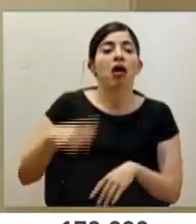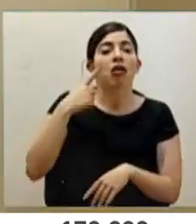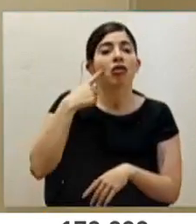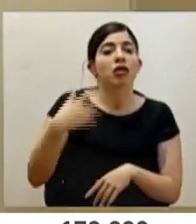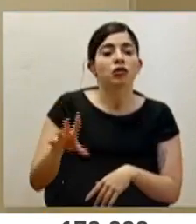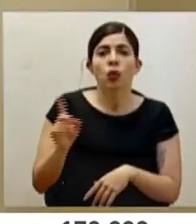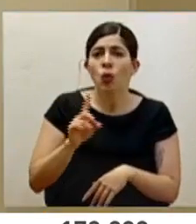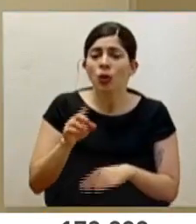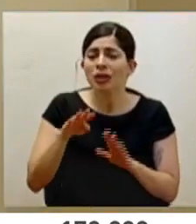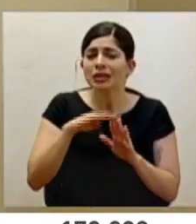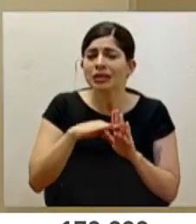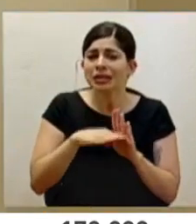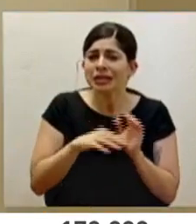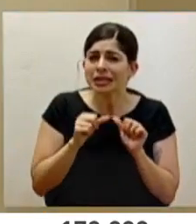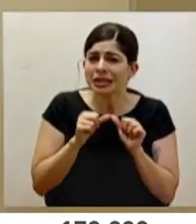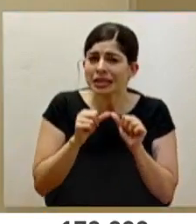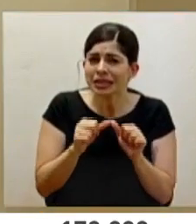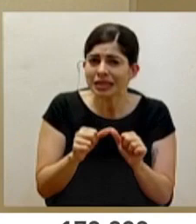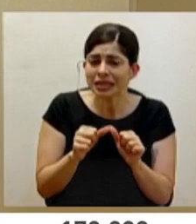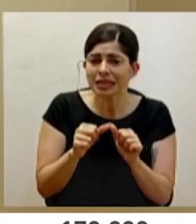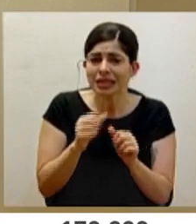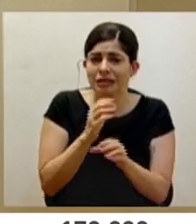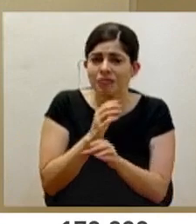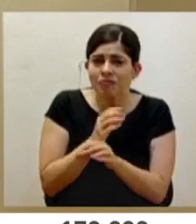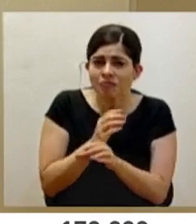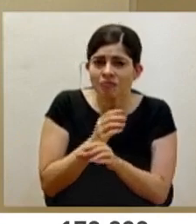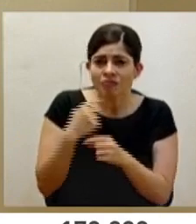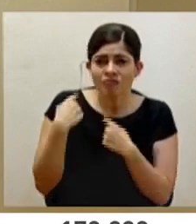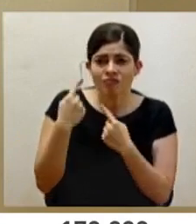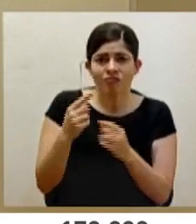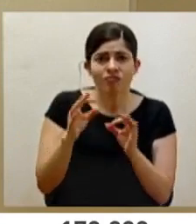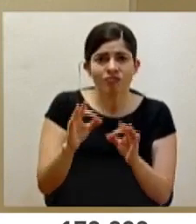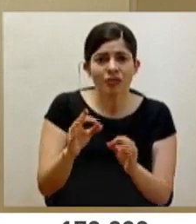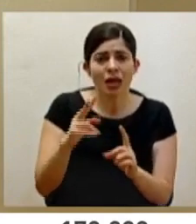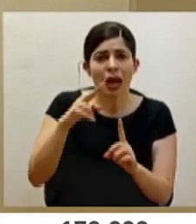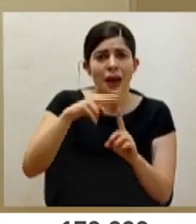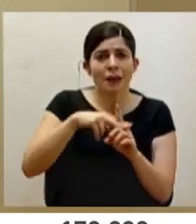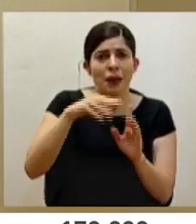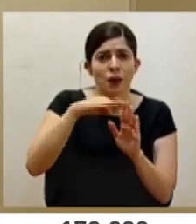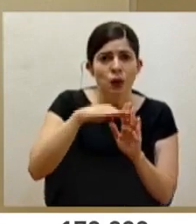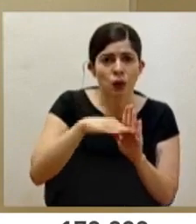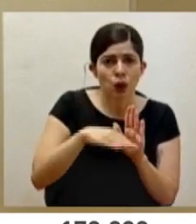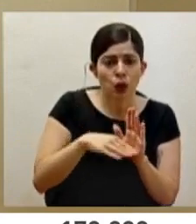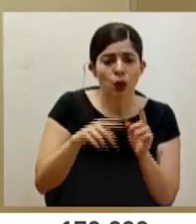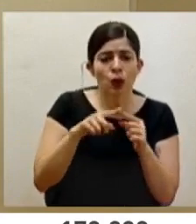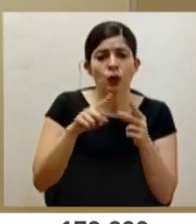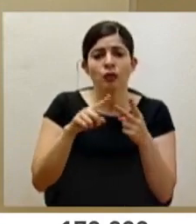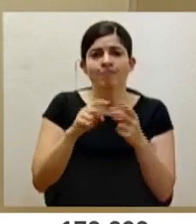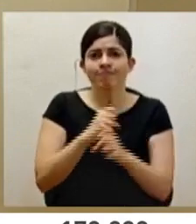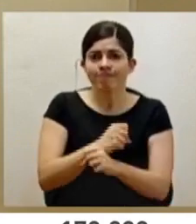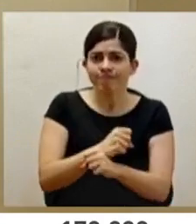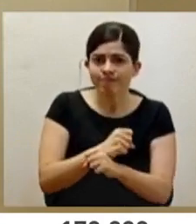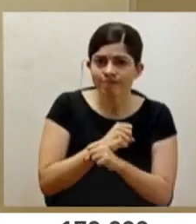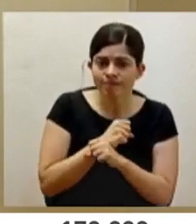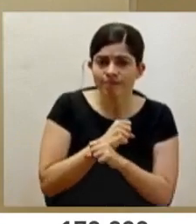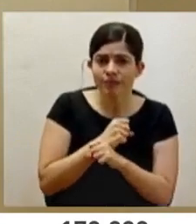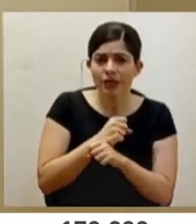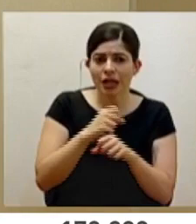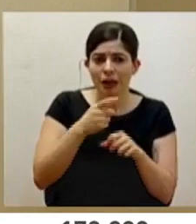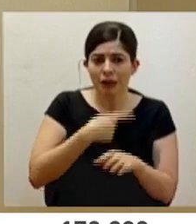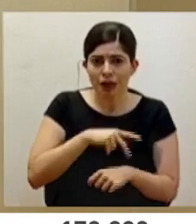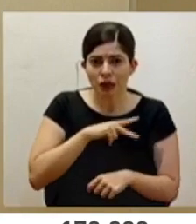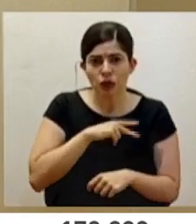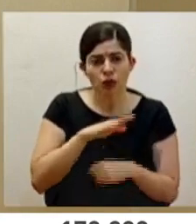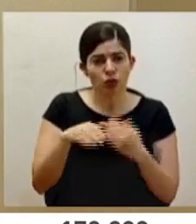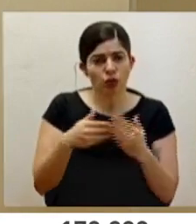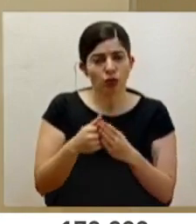todas las medidas de prevención que tan exitosamente hemos venido manteniendo en la aplicación de los protocolos, en las medidas de seguridad y higiene personales.